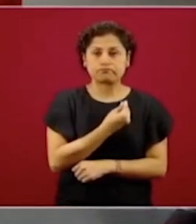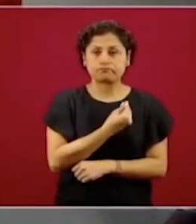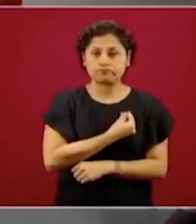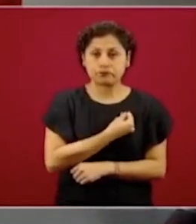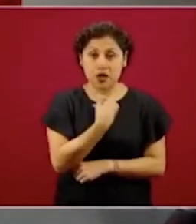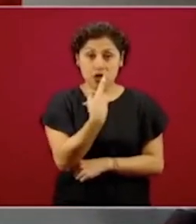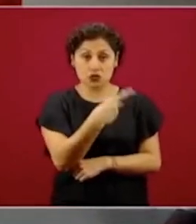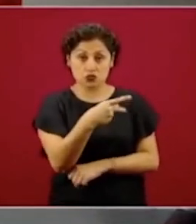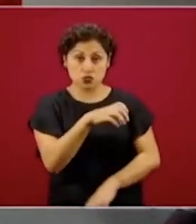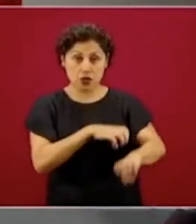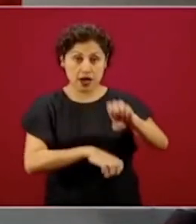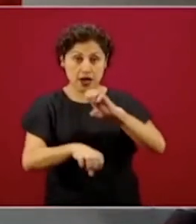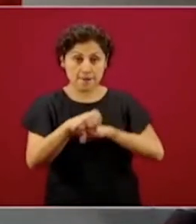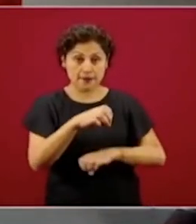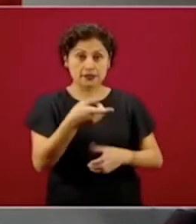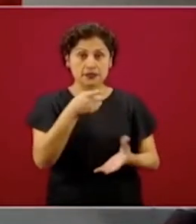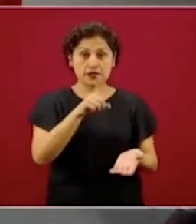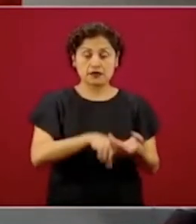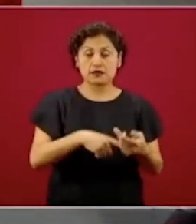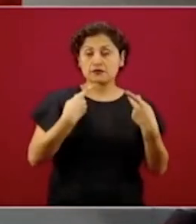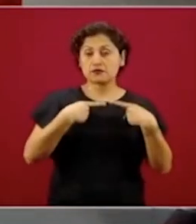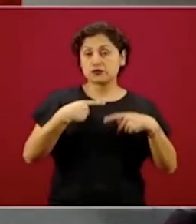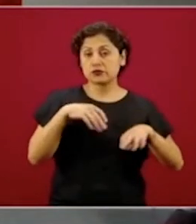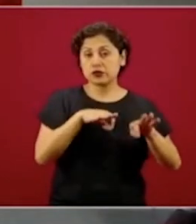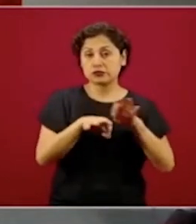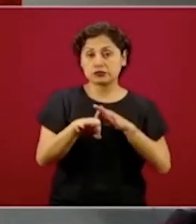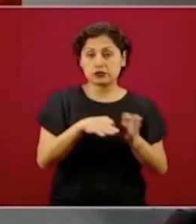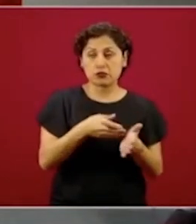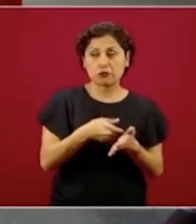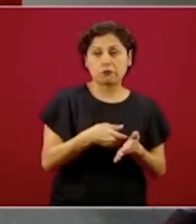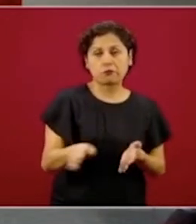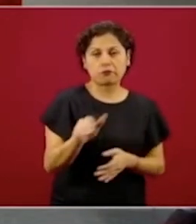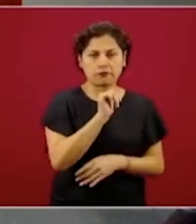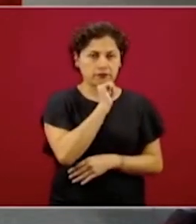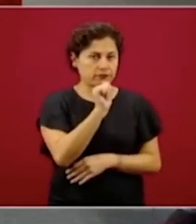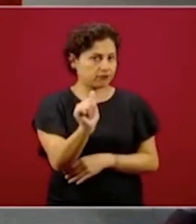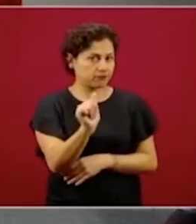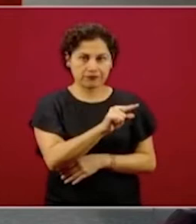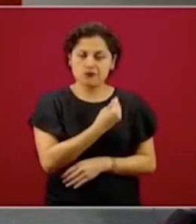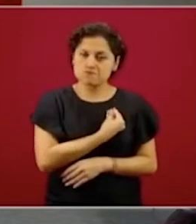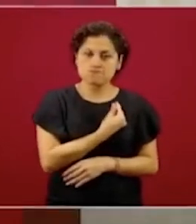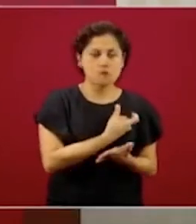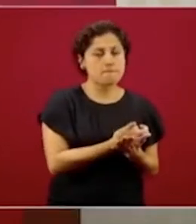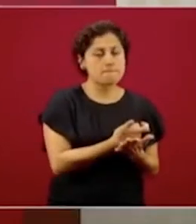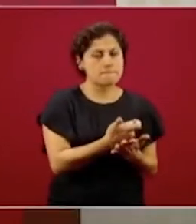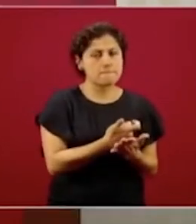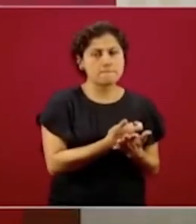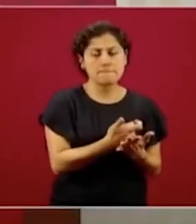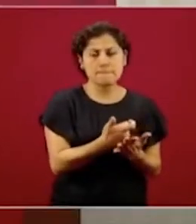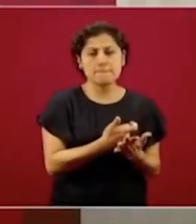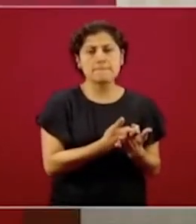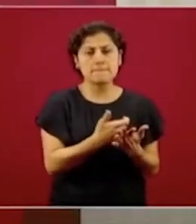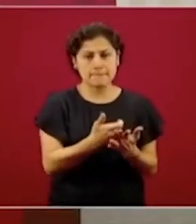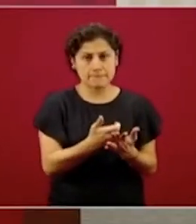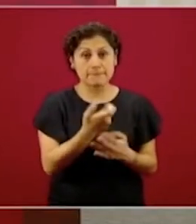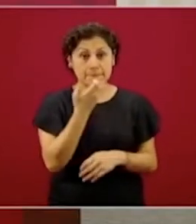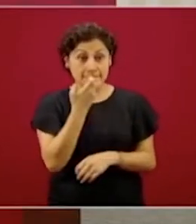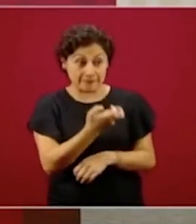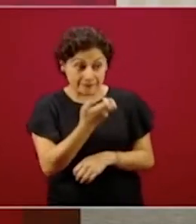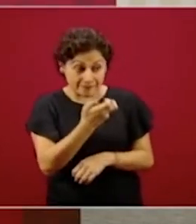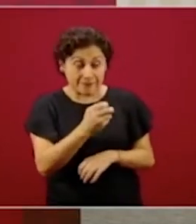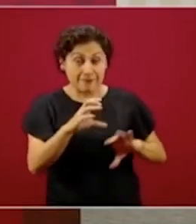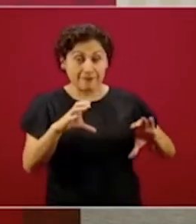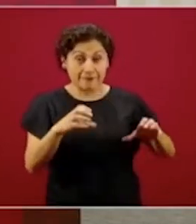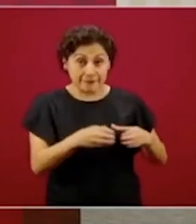nadie en su platilla laboral. A todos esos microempresarios, a los